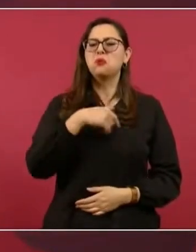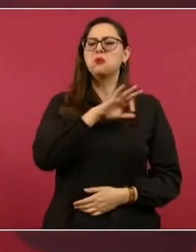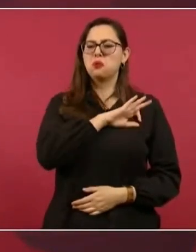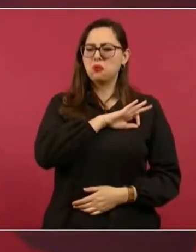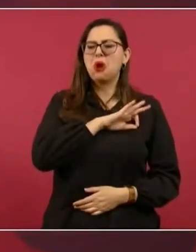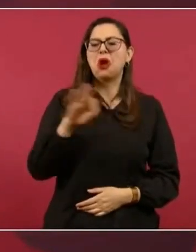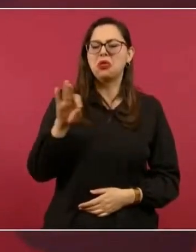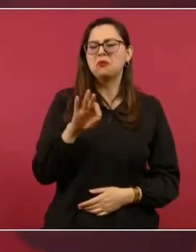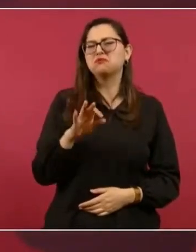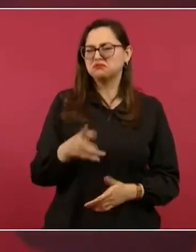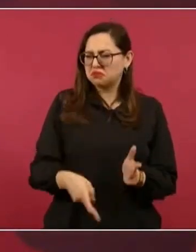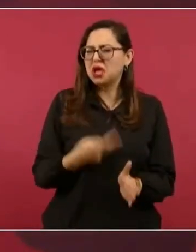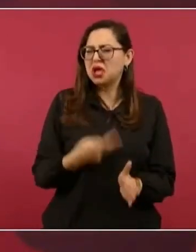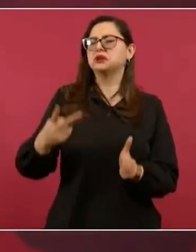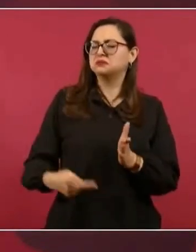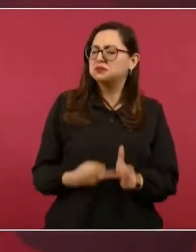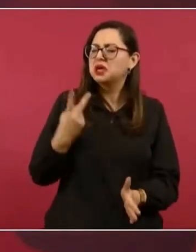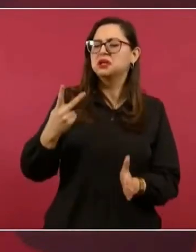un poco, no mucho.